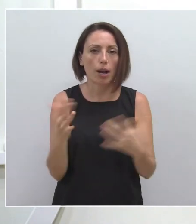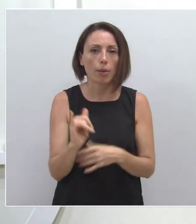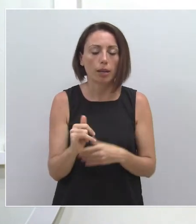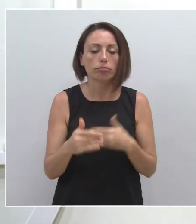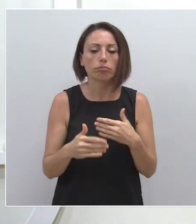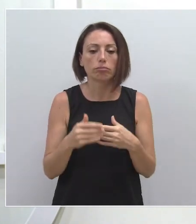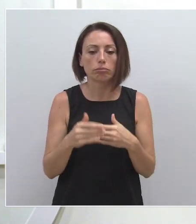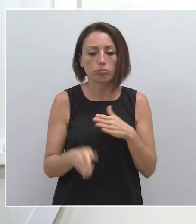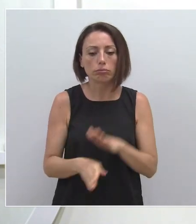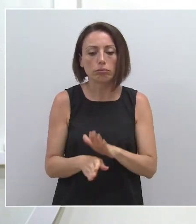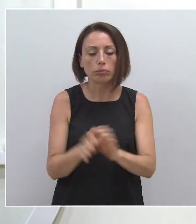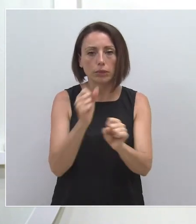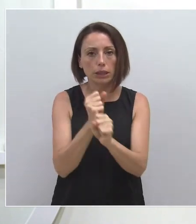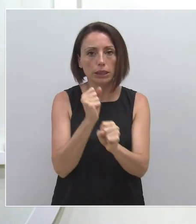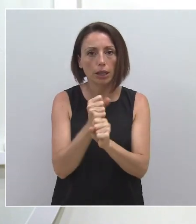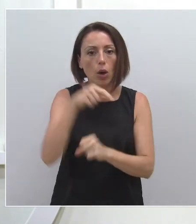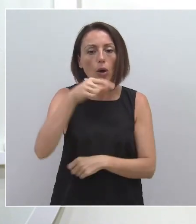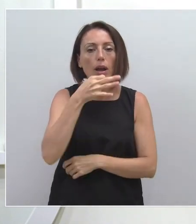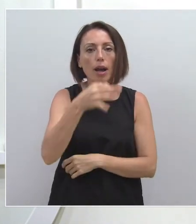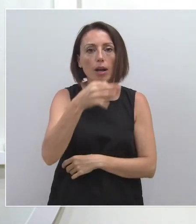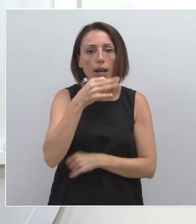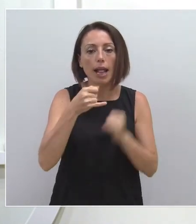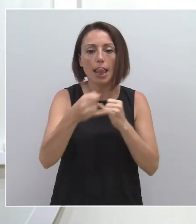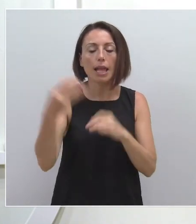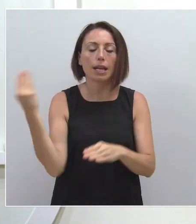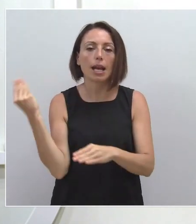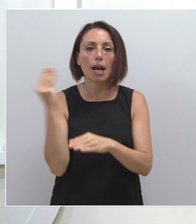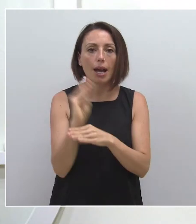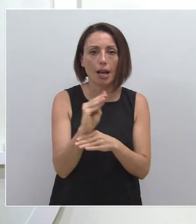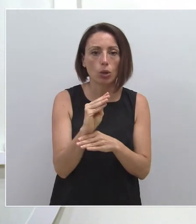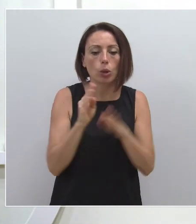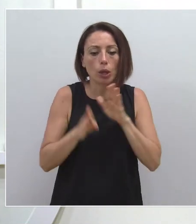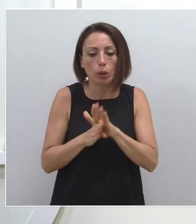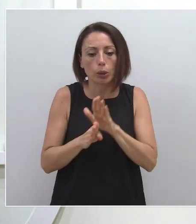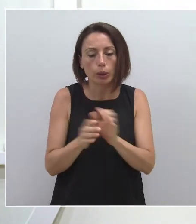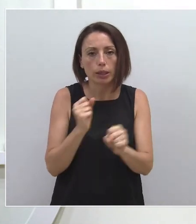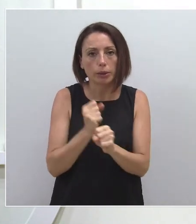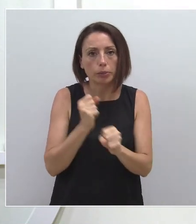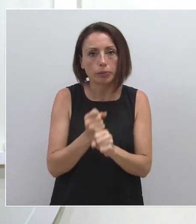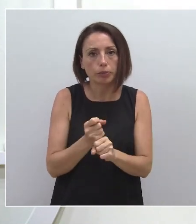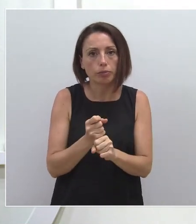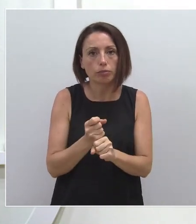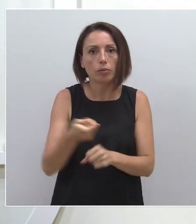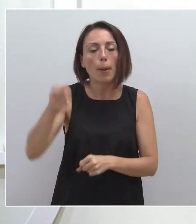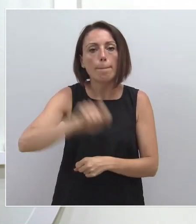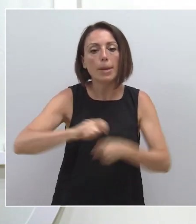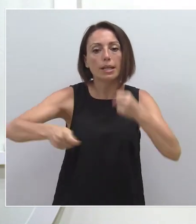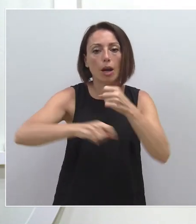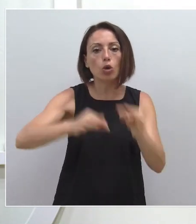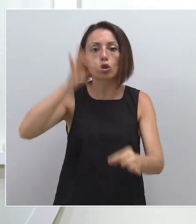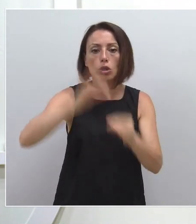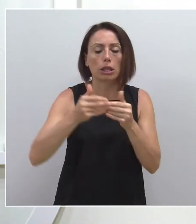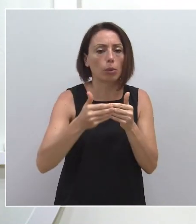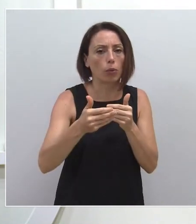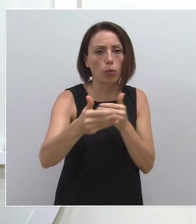continuaremos. Hoy ya hemos anunciado una línea de ayudas y vamos a seguir haciéndolo a lo largo del mes de agosto y también en septiembre y los meses